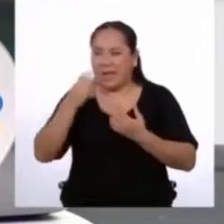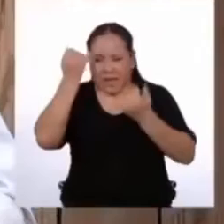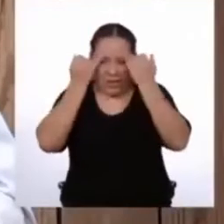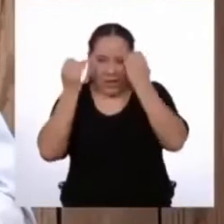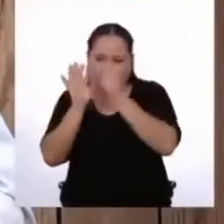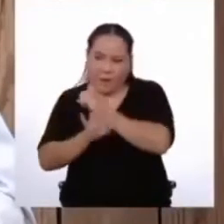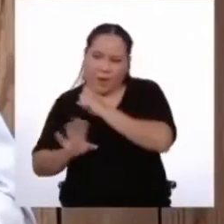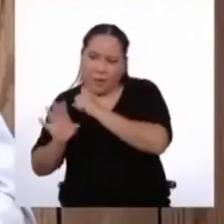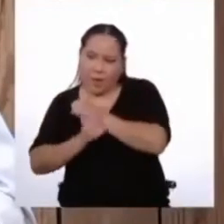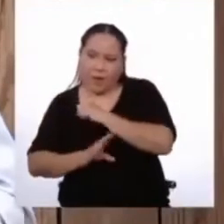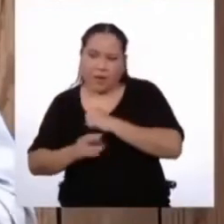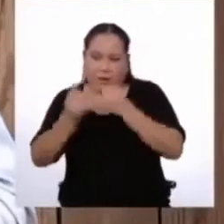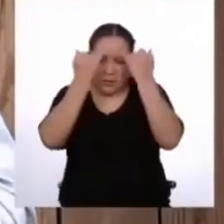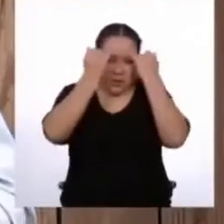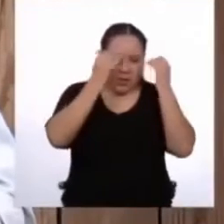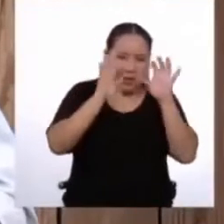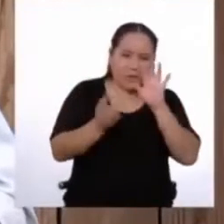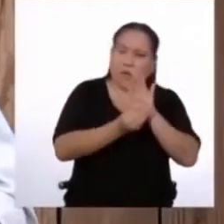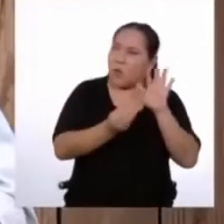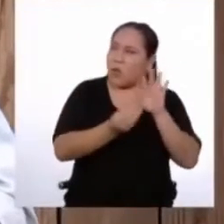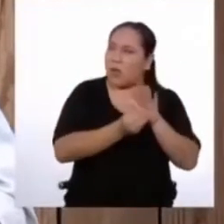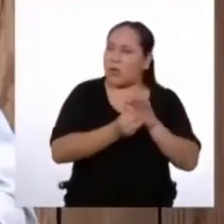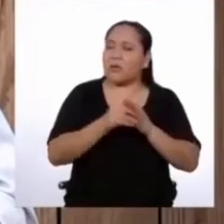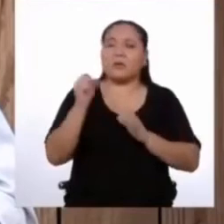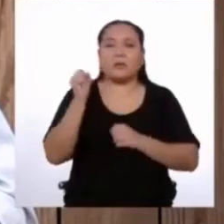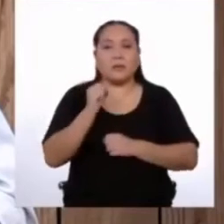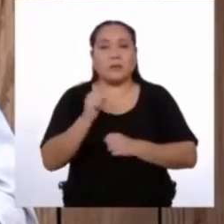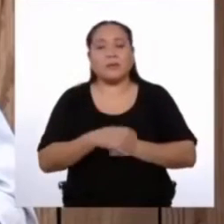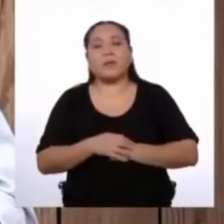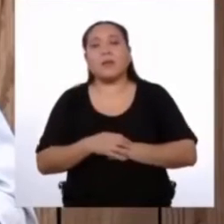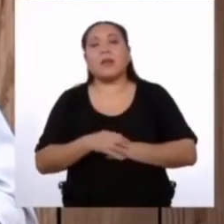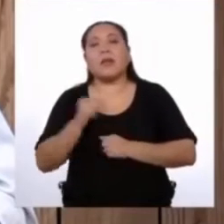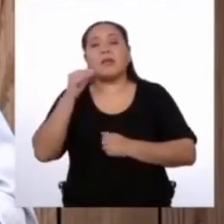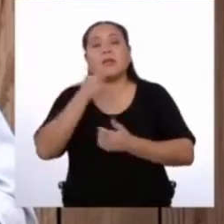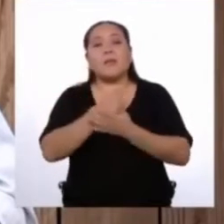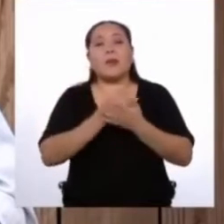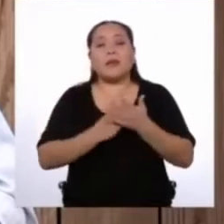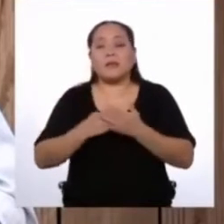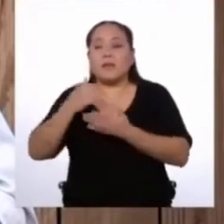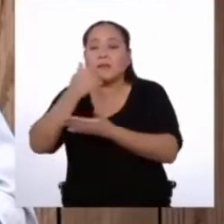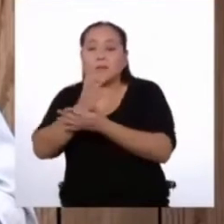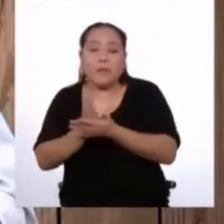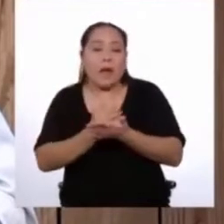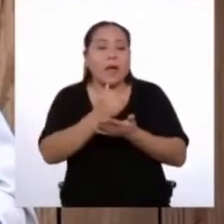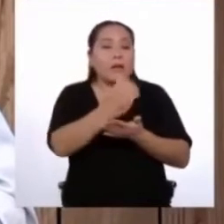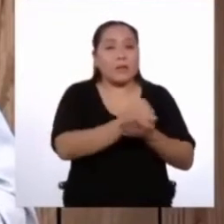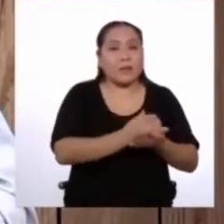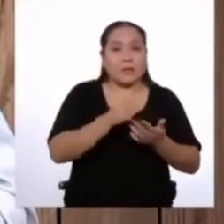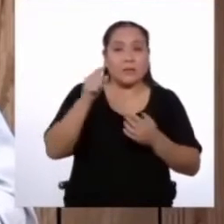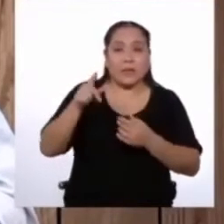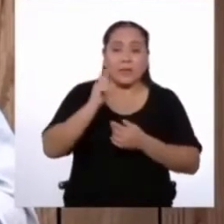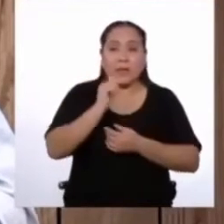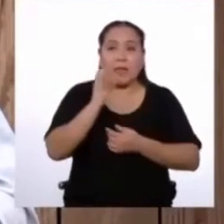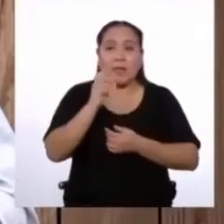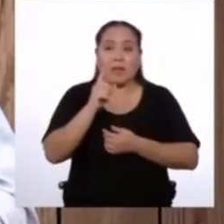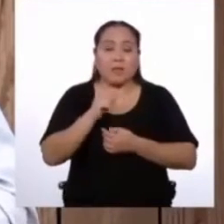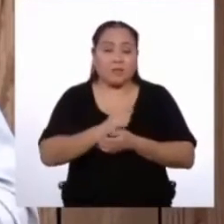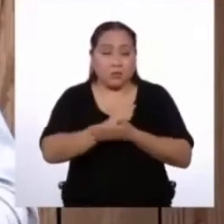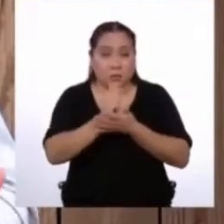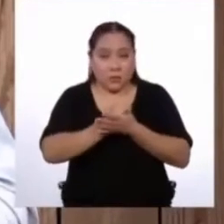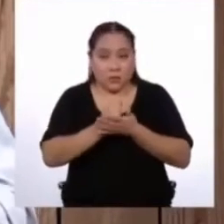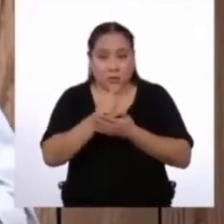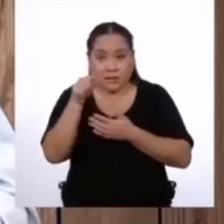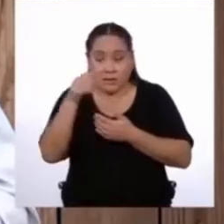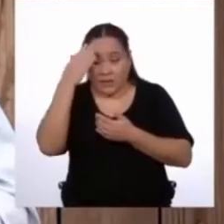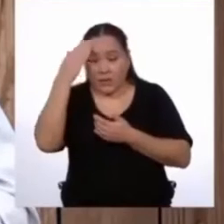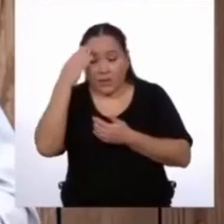secundarias? Sí. En este espacio debemos considerar las partes del texto que vamos a redactar. Y, sabiendo qué